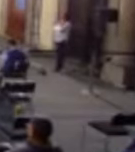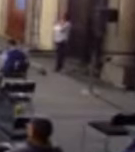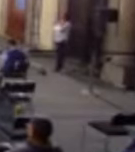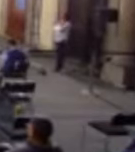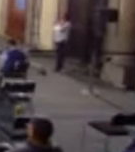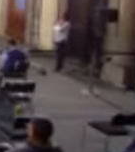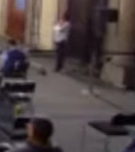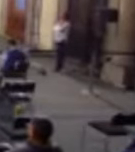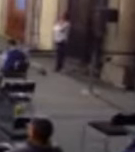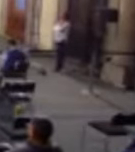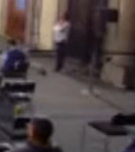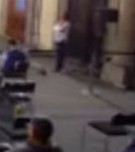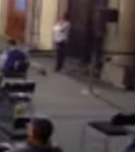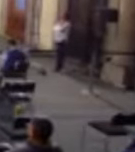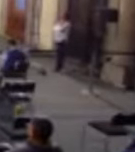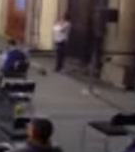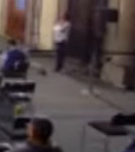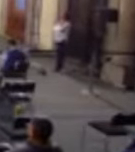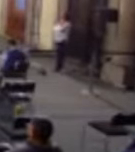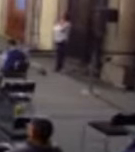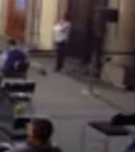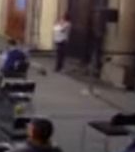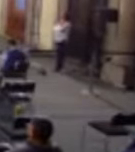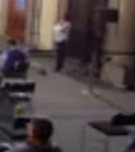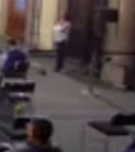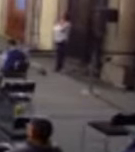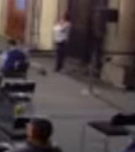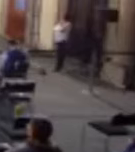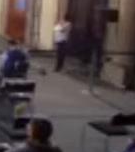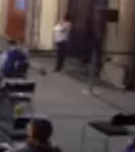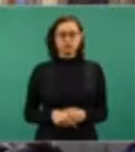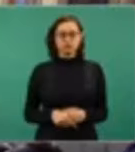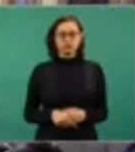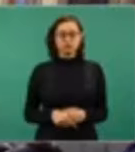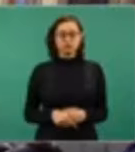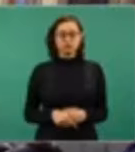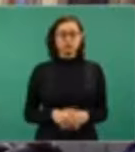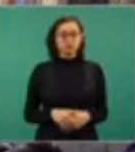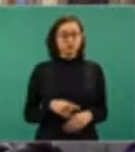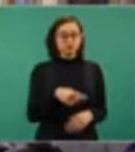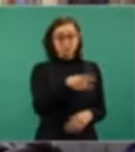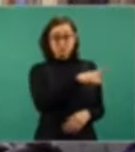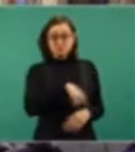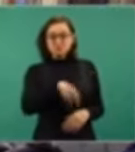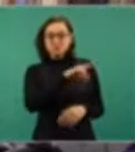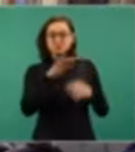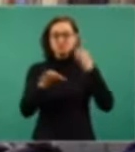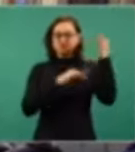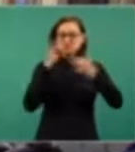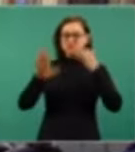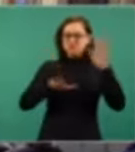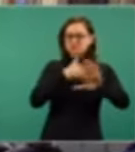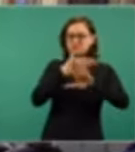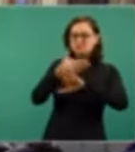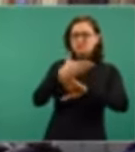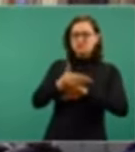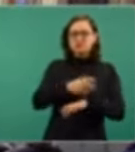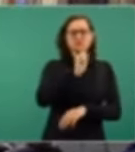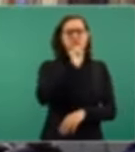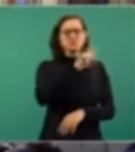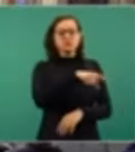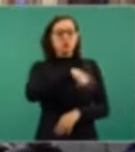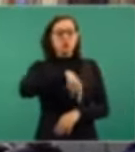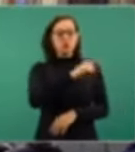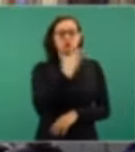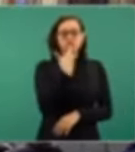ningún momento la ley, no se ha penetrado en ella los eslogans. La CFE va